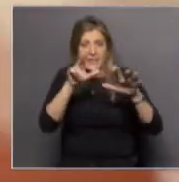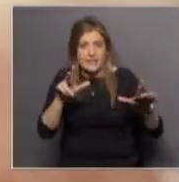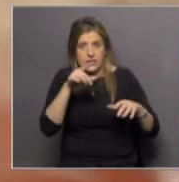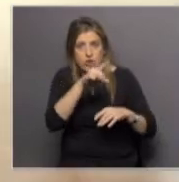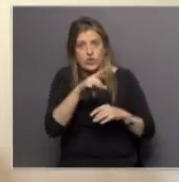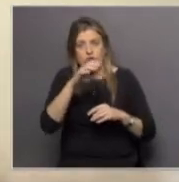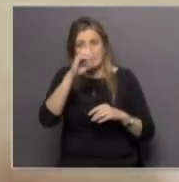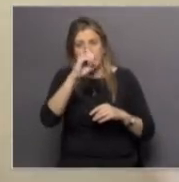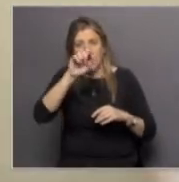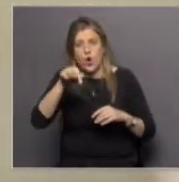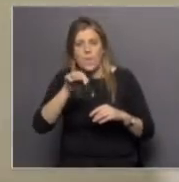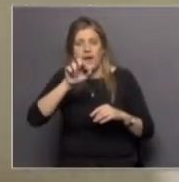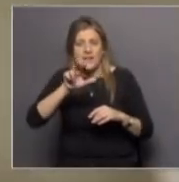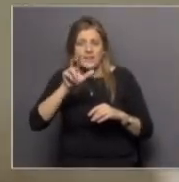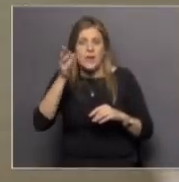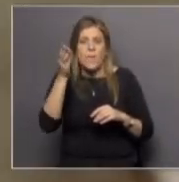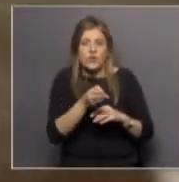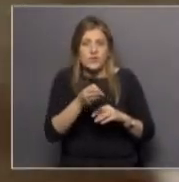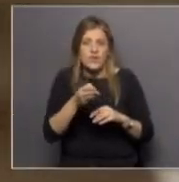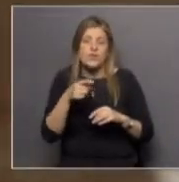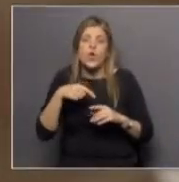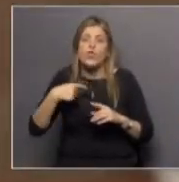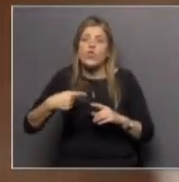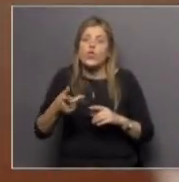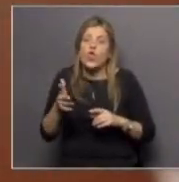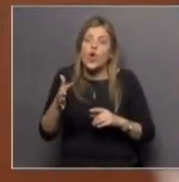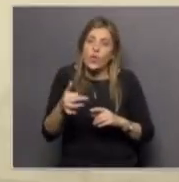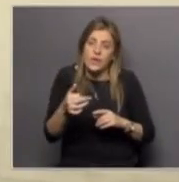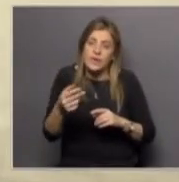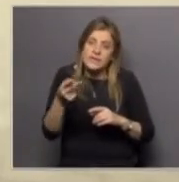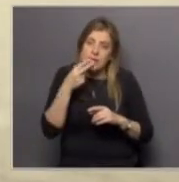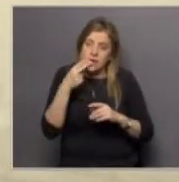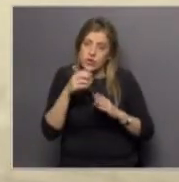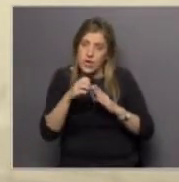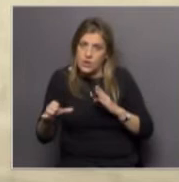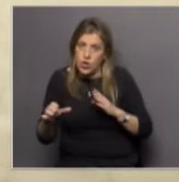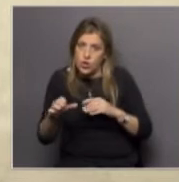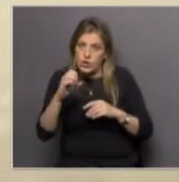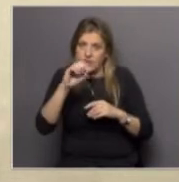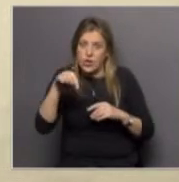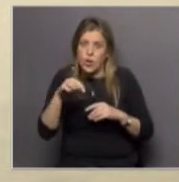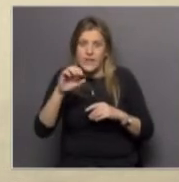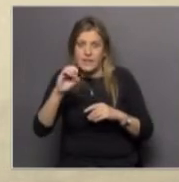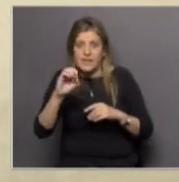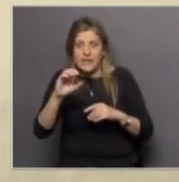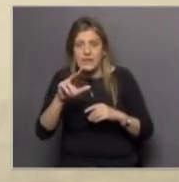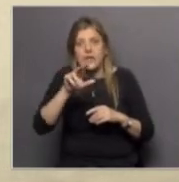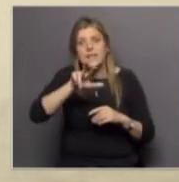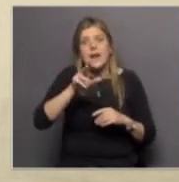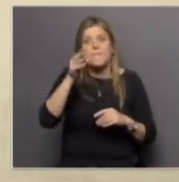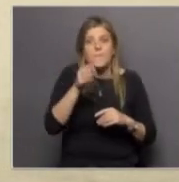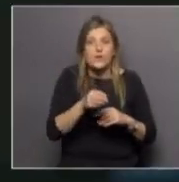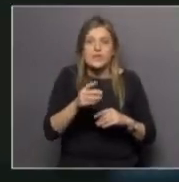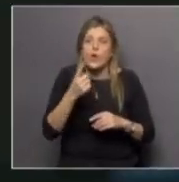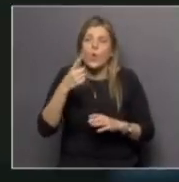que había un 0,3% de uso diario de estos dispositivos electrónicos y un 3% que alguna vez lo había